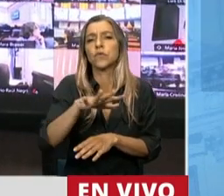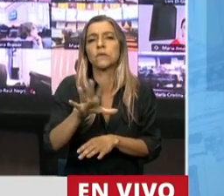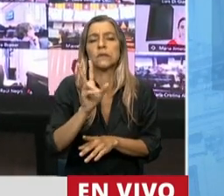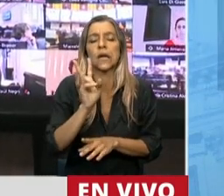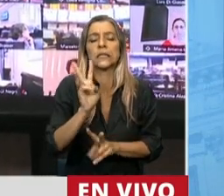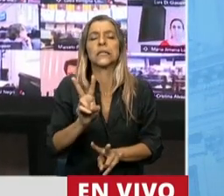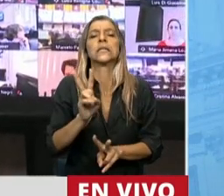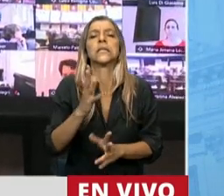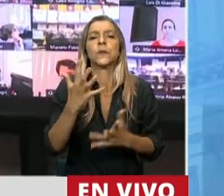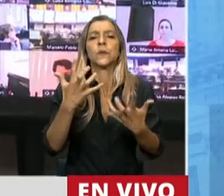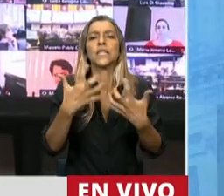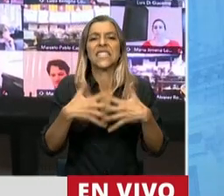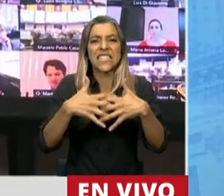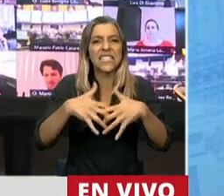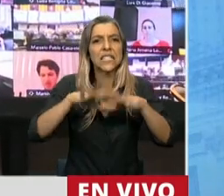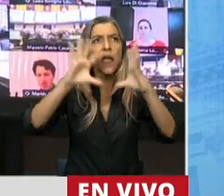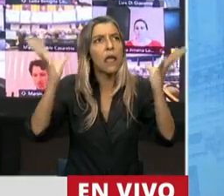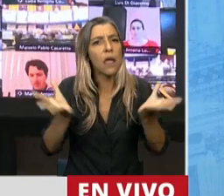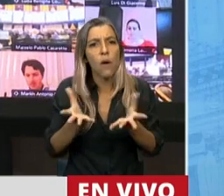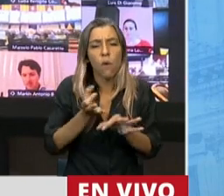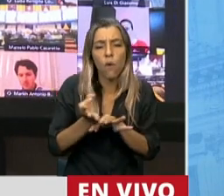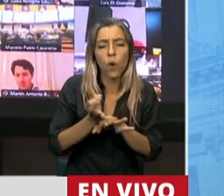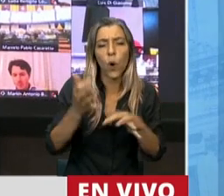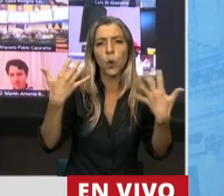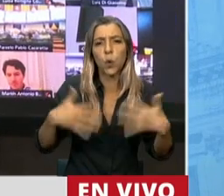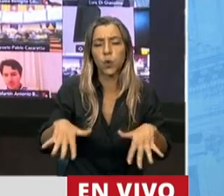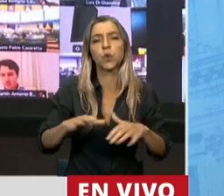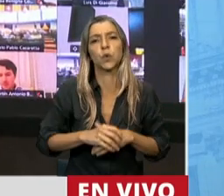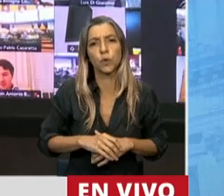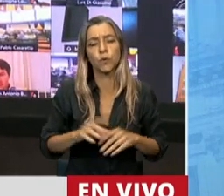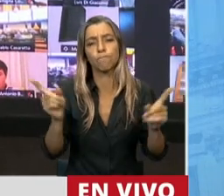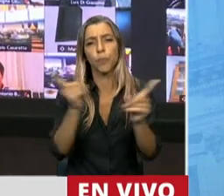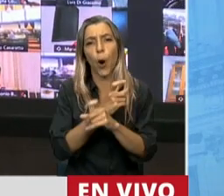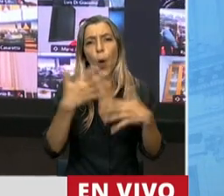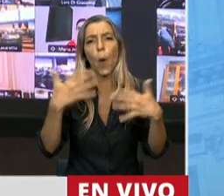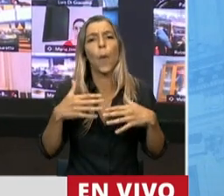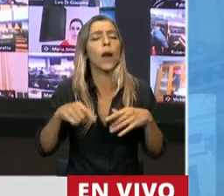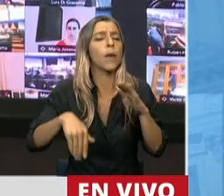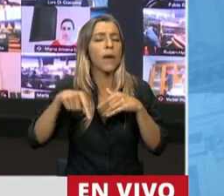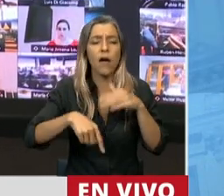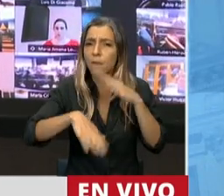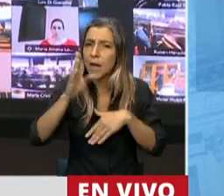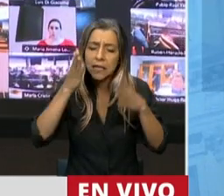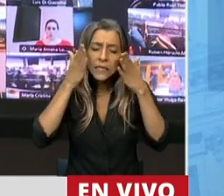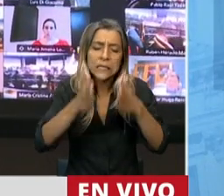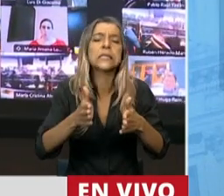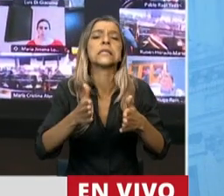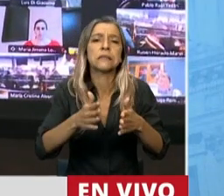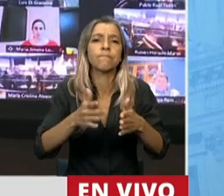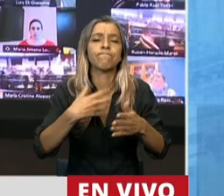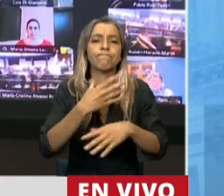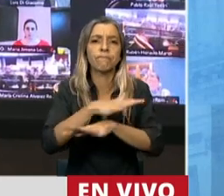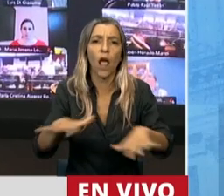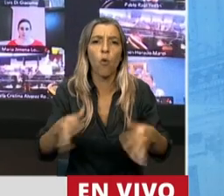por ende también de nuestra nación, que tiene que ver con el abandono escolar, con la falta de